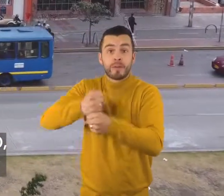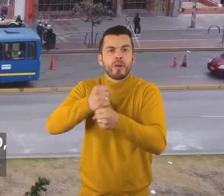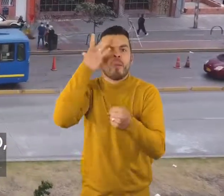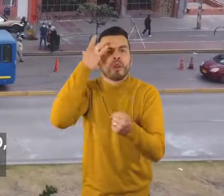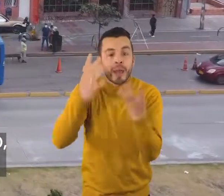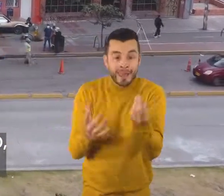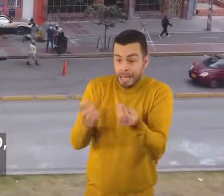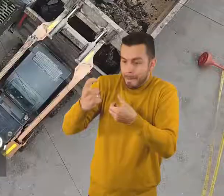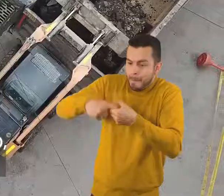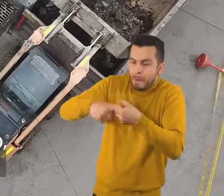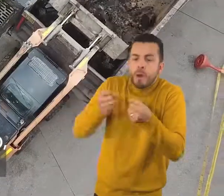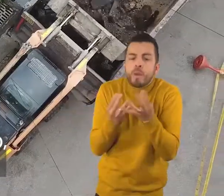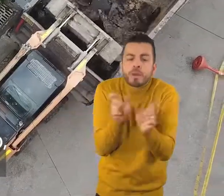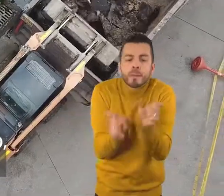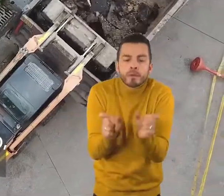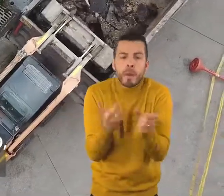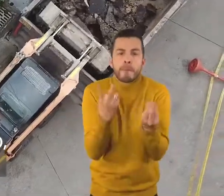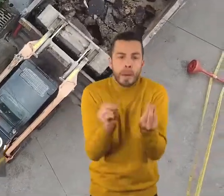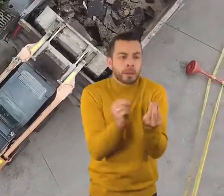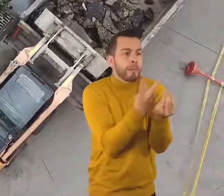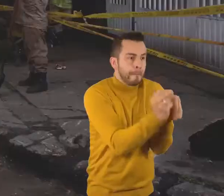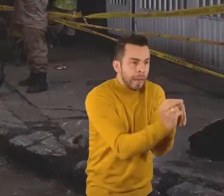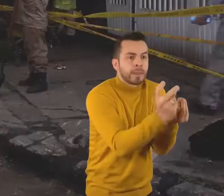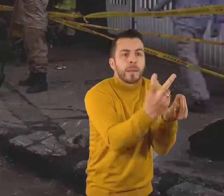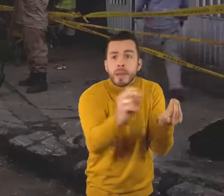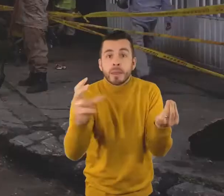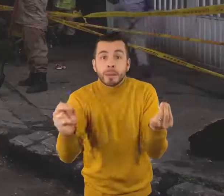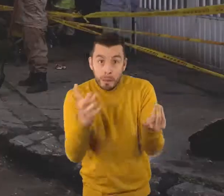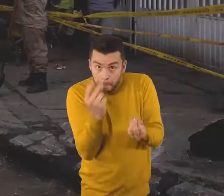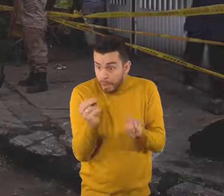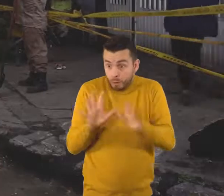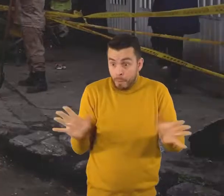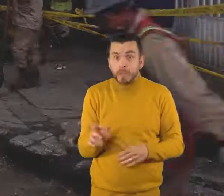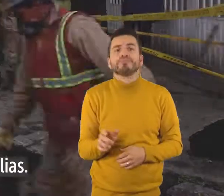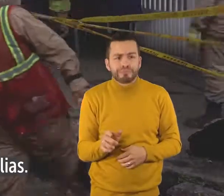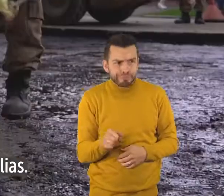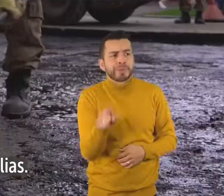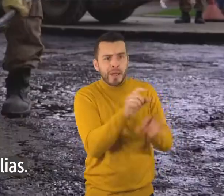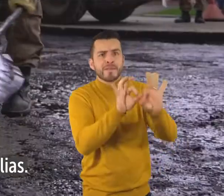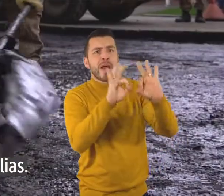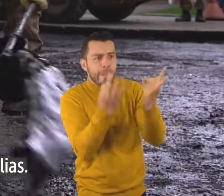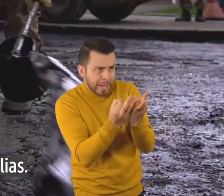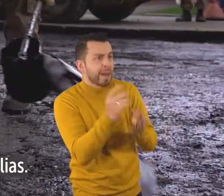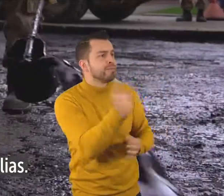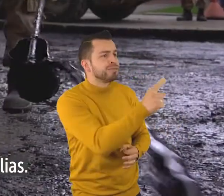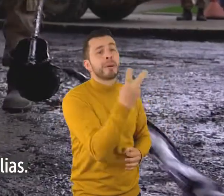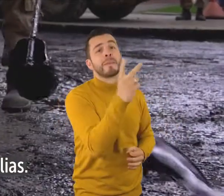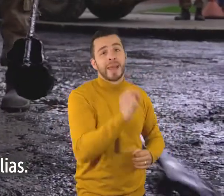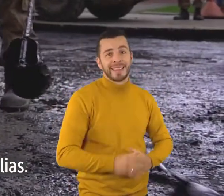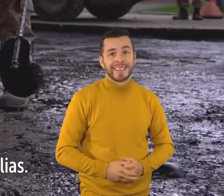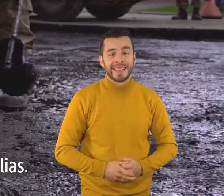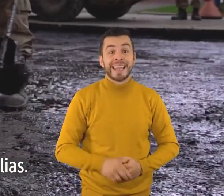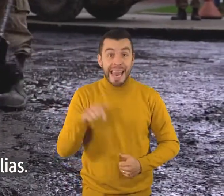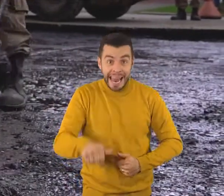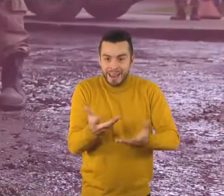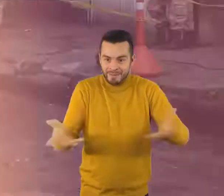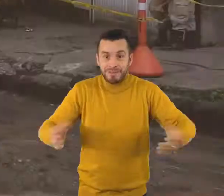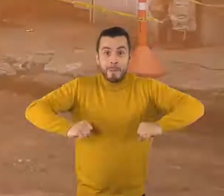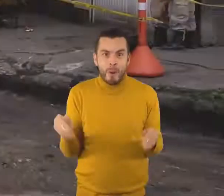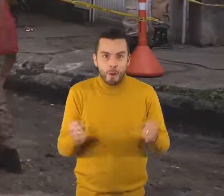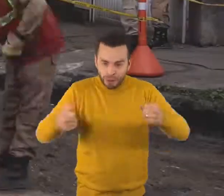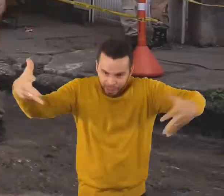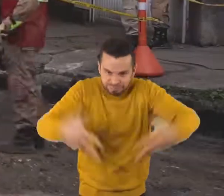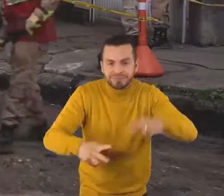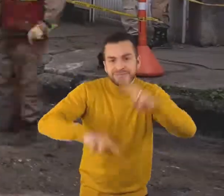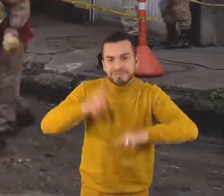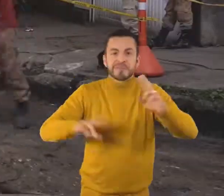generan mucho empleo, ya que cada frente de obra lo componen 20 personas. No son solo 20 personas, sino 20 familias. Esta